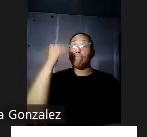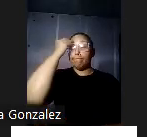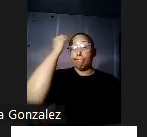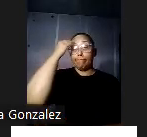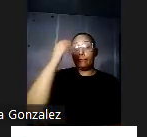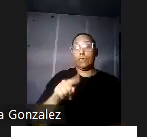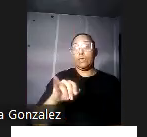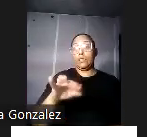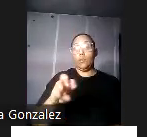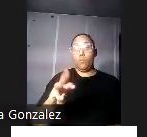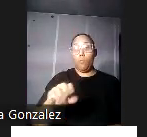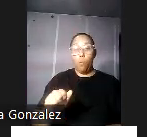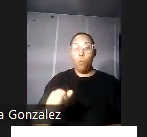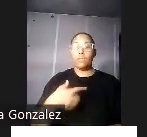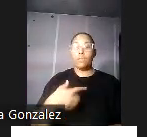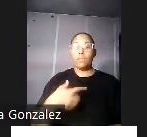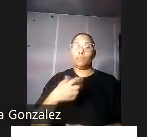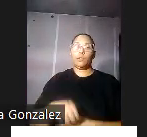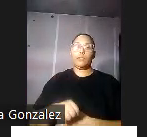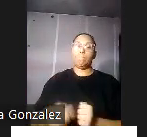capaz de actuar como un veneno cito